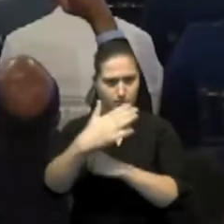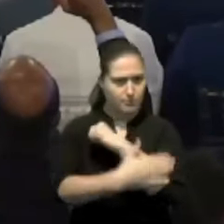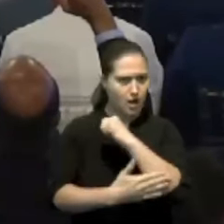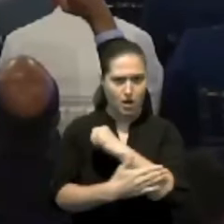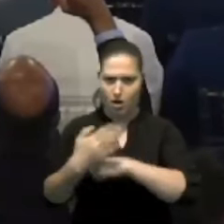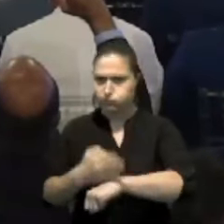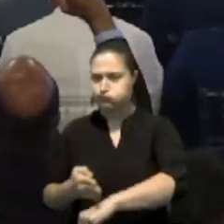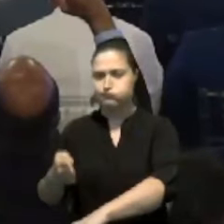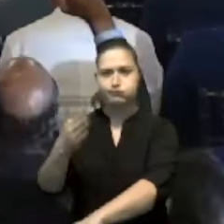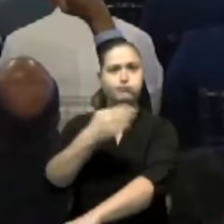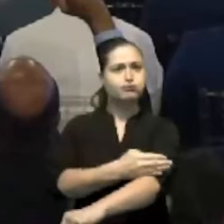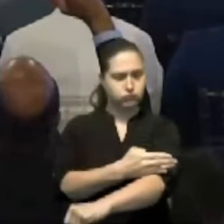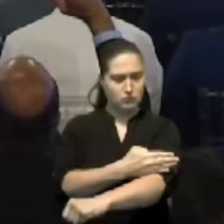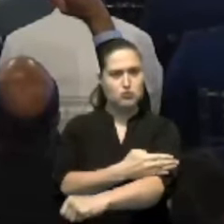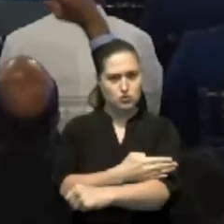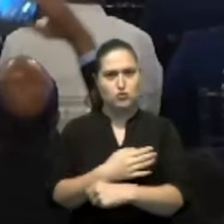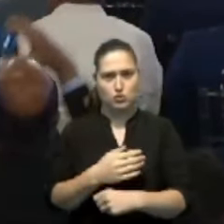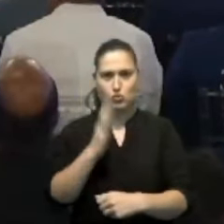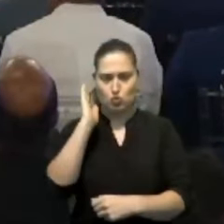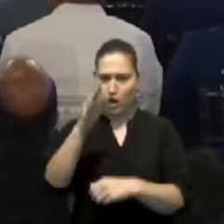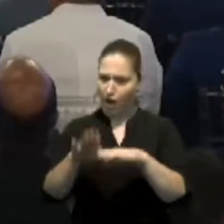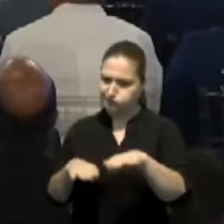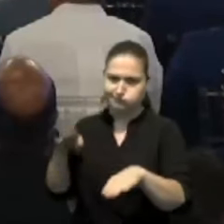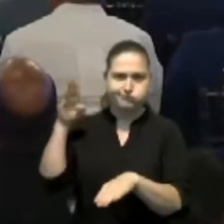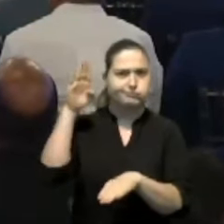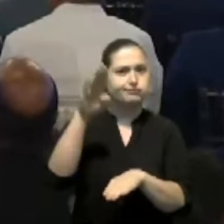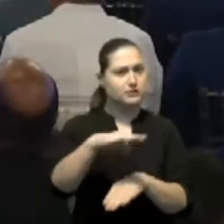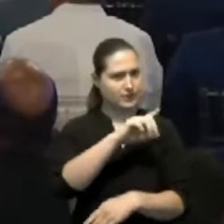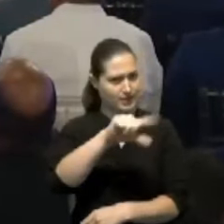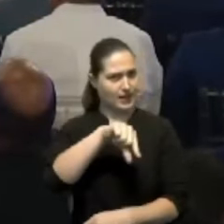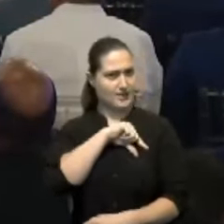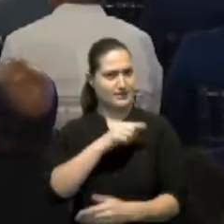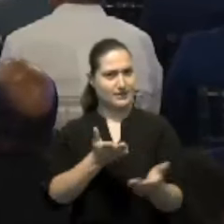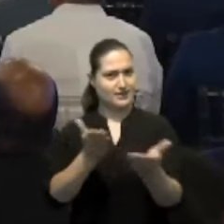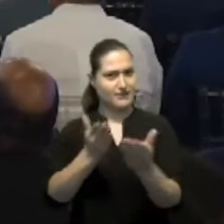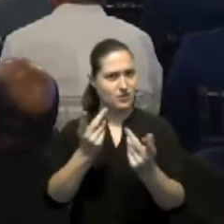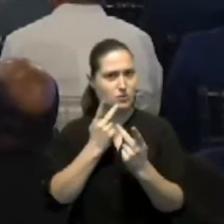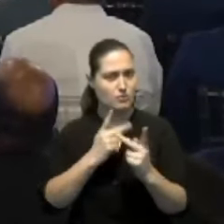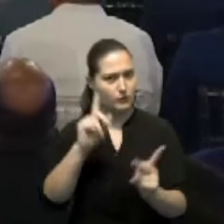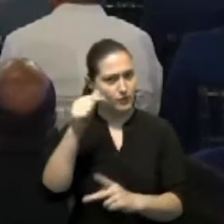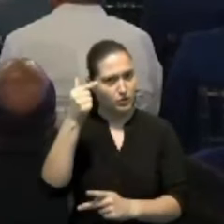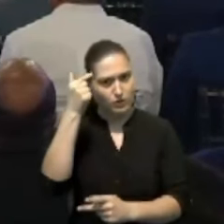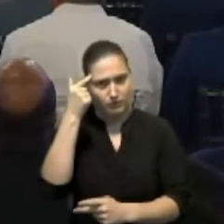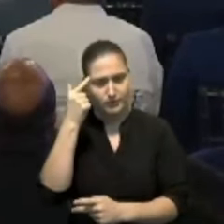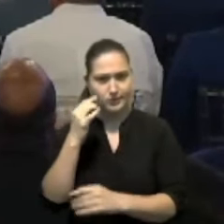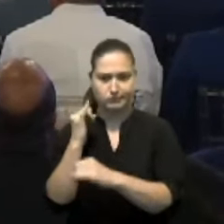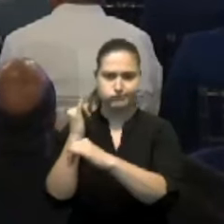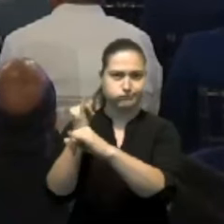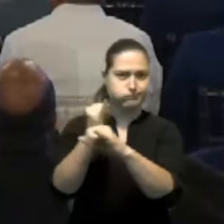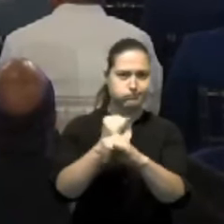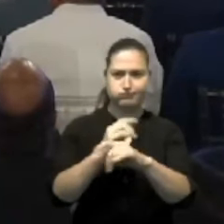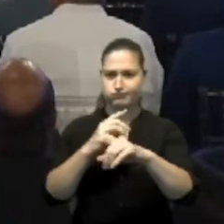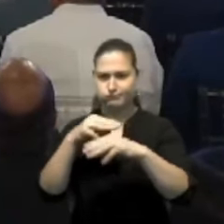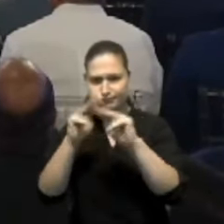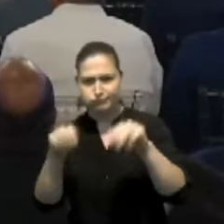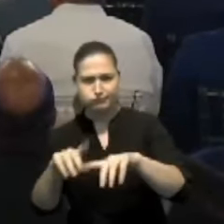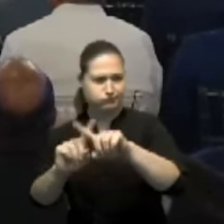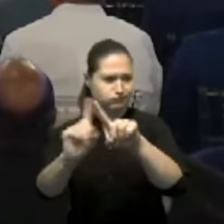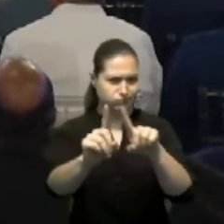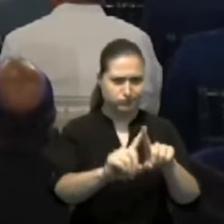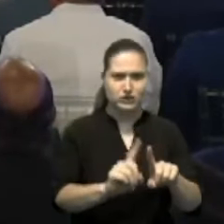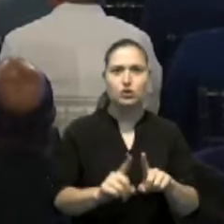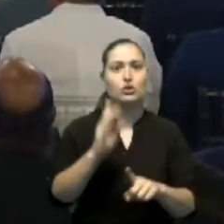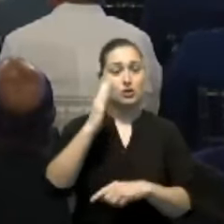de dar un gran salto para mejorar la calidad de los servicios públicos e infraestructuras y convertirnos